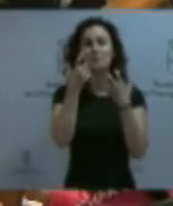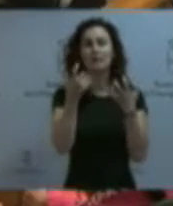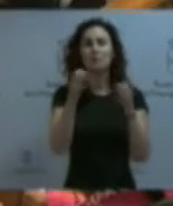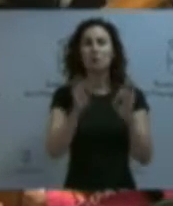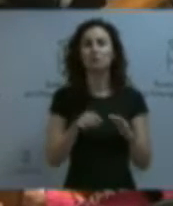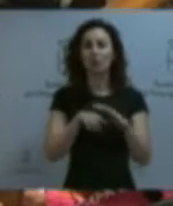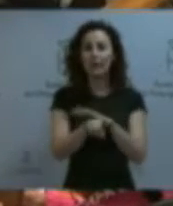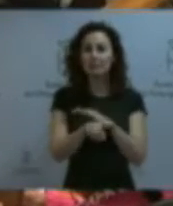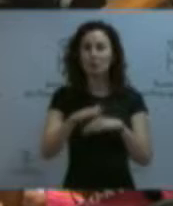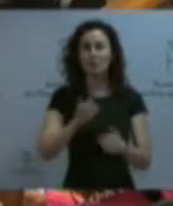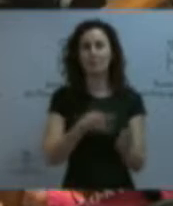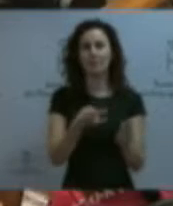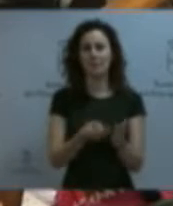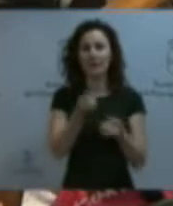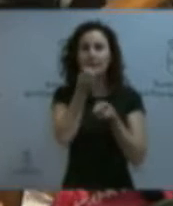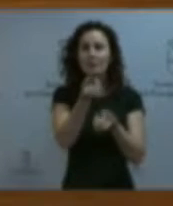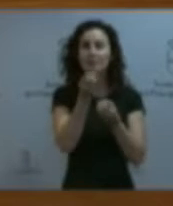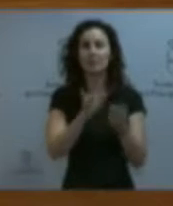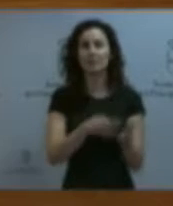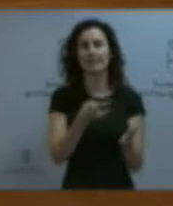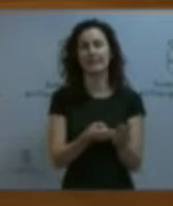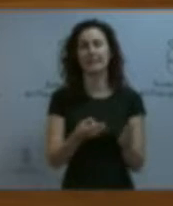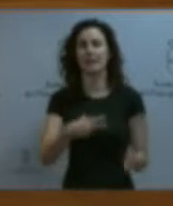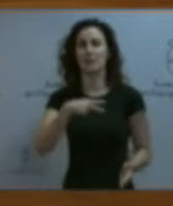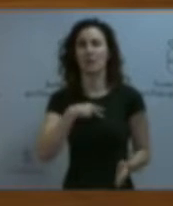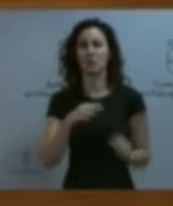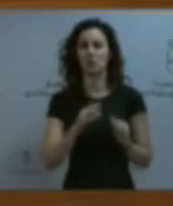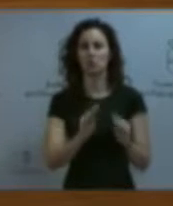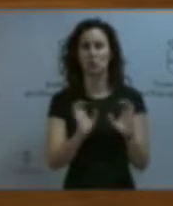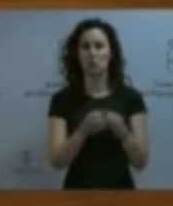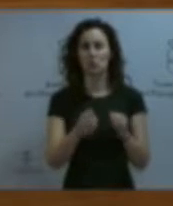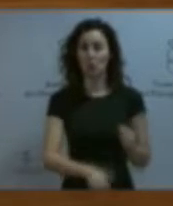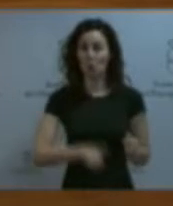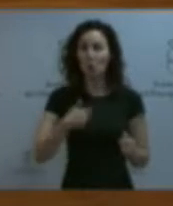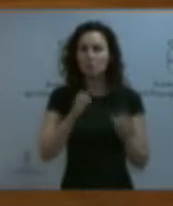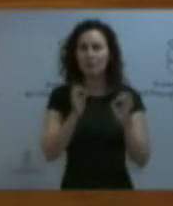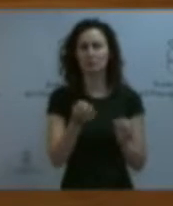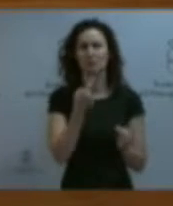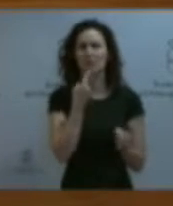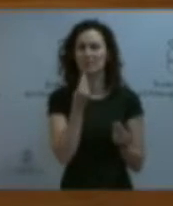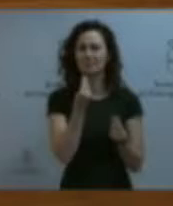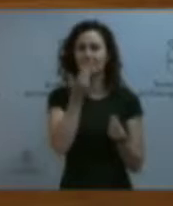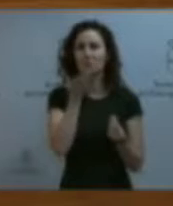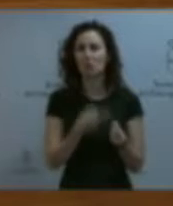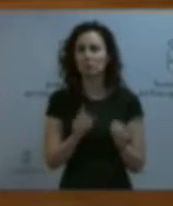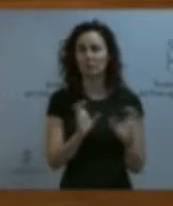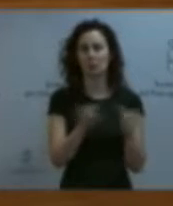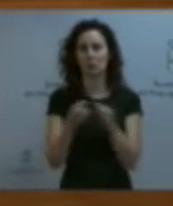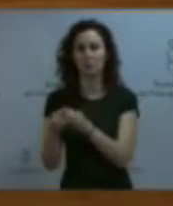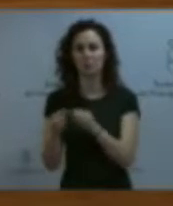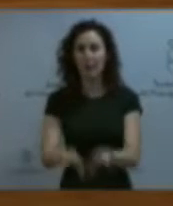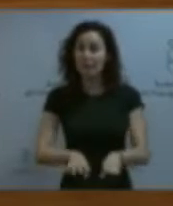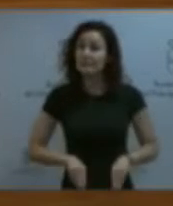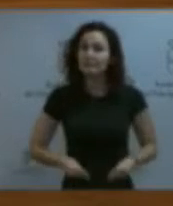tramitación de este plan, el informe de técnica legislativa de los servicios jurídicos de la Junta, ha planteado serios reparos que el Gobierno y su partido no han tenido más que asumir.